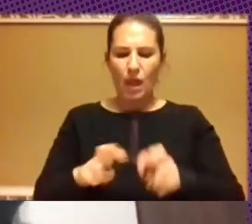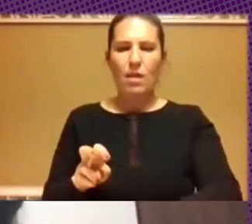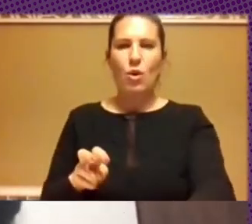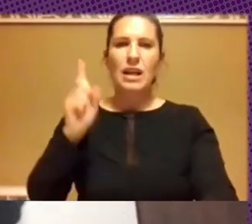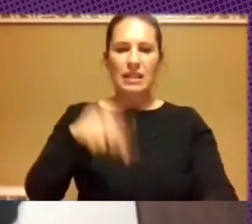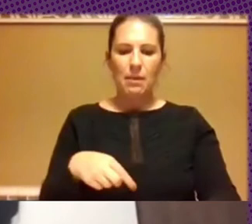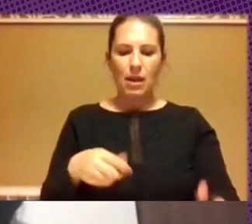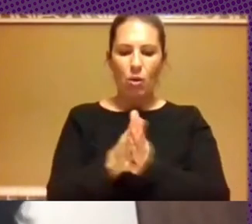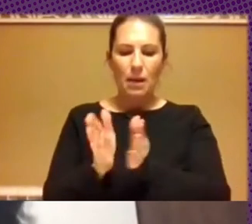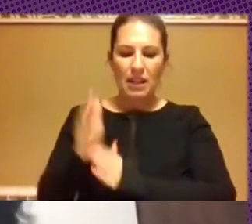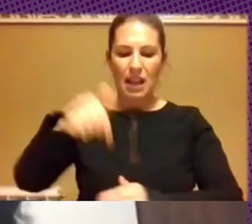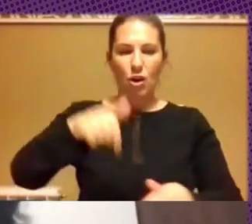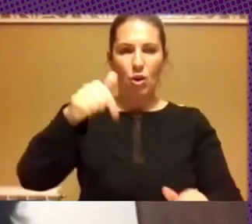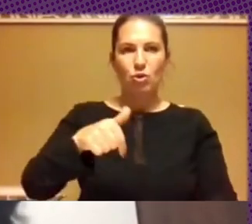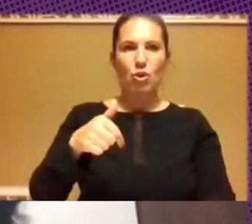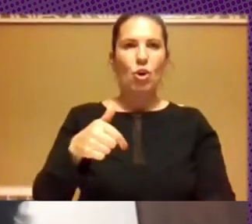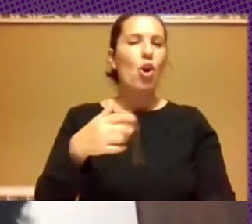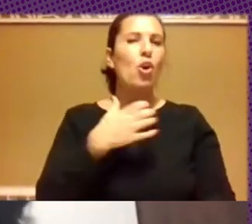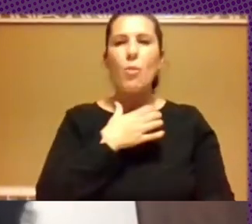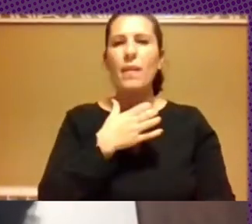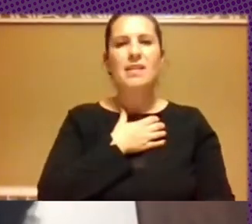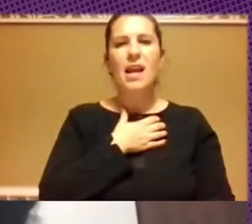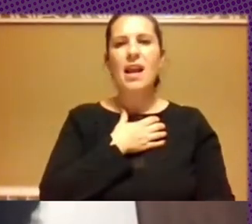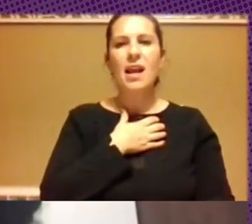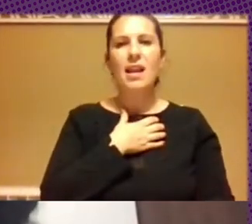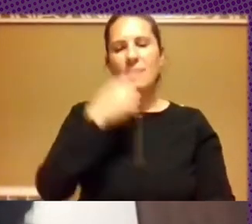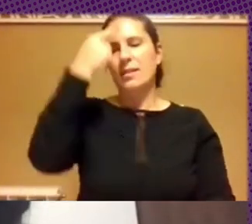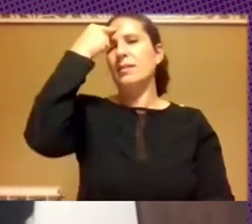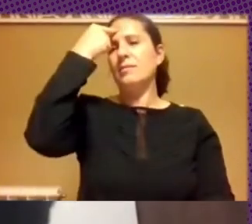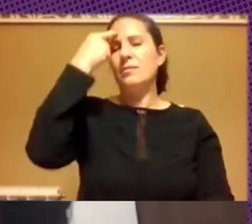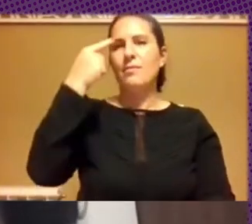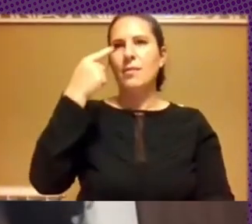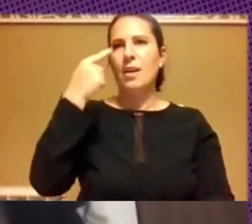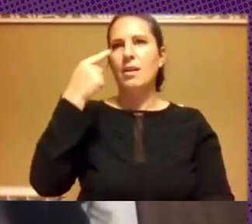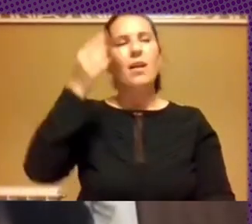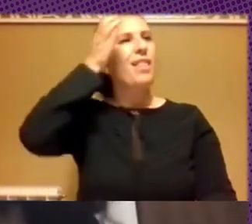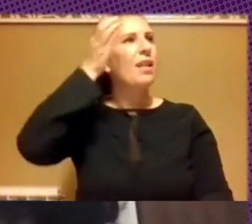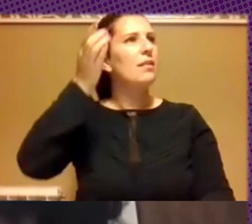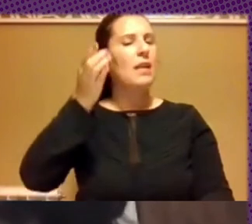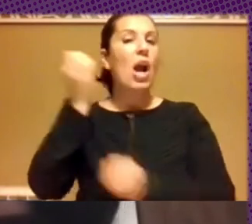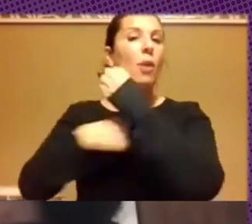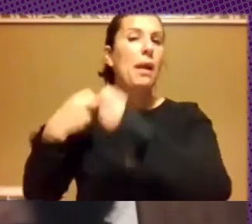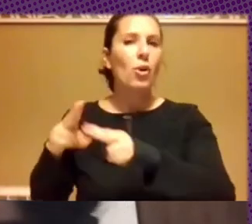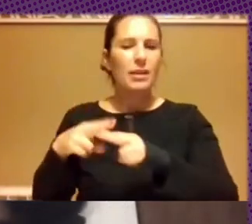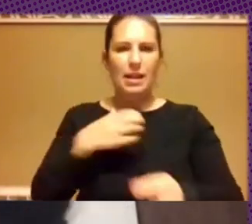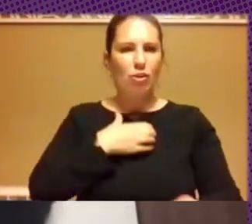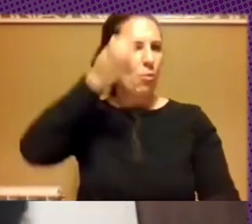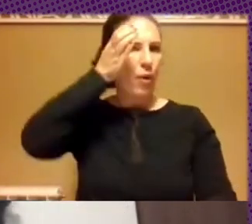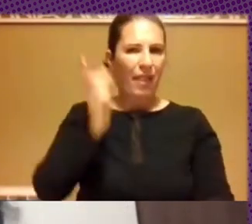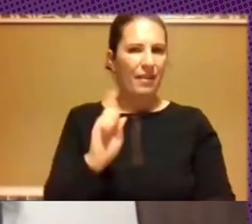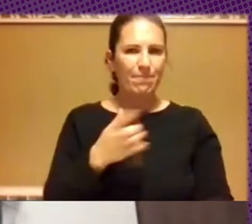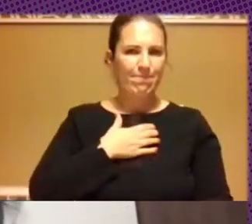aquí no podemos perder de vista una mirada de economía política es decir mientras tengan una serie de recursos